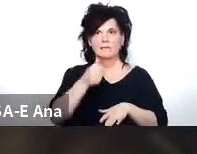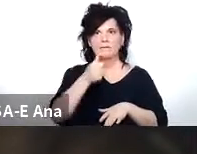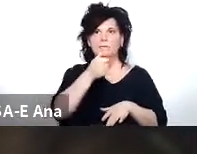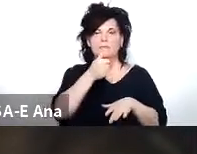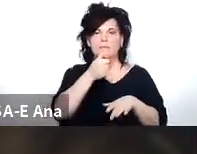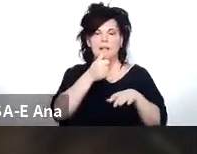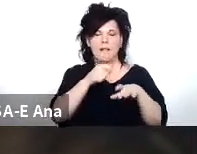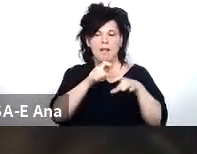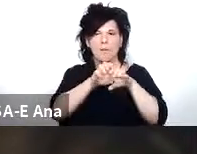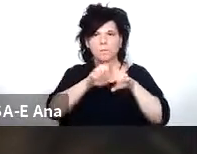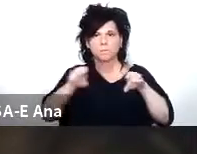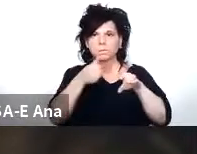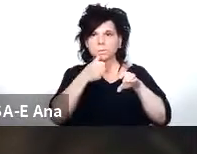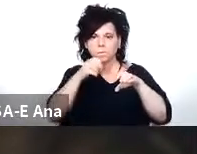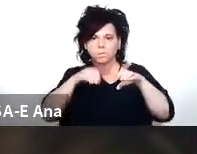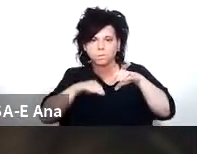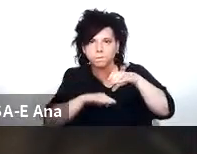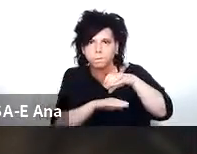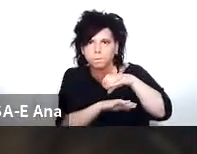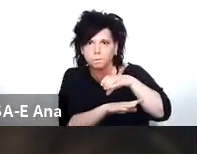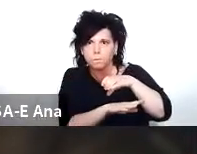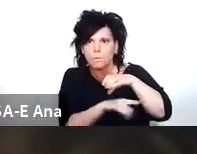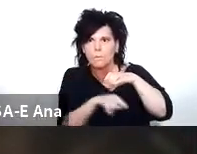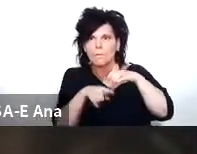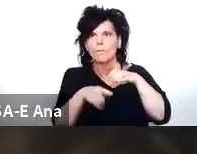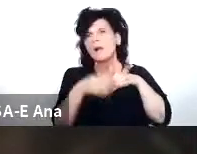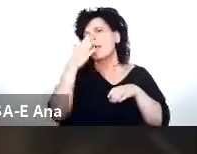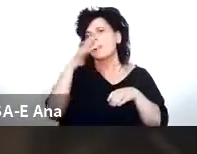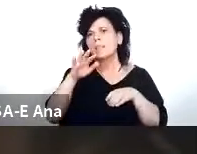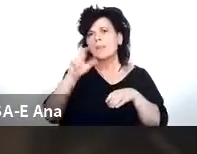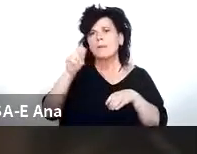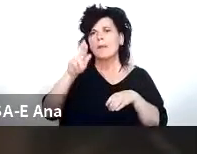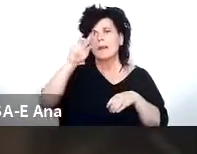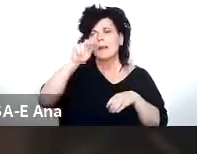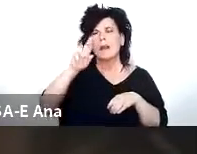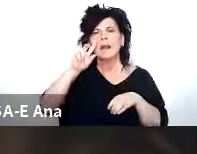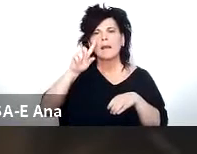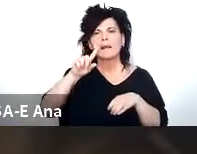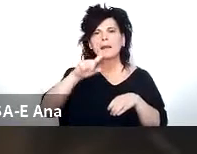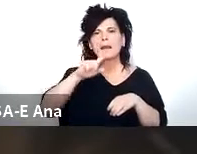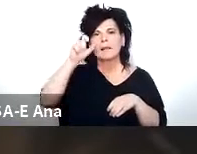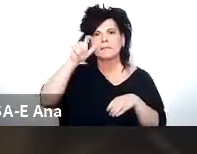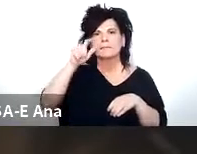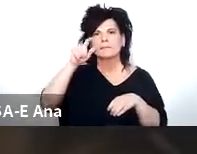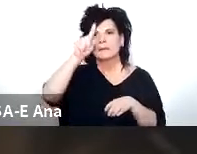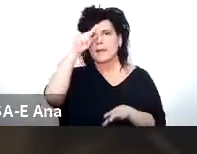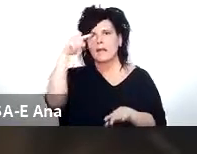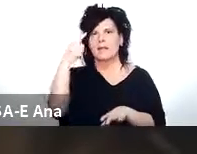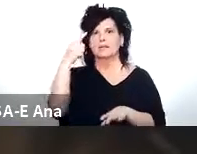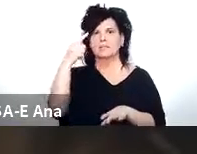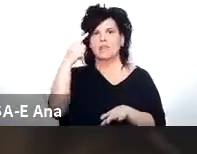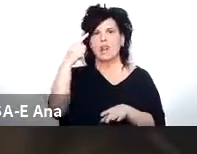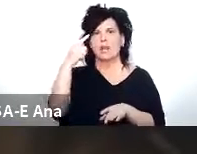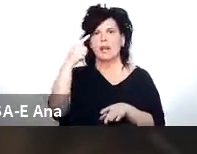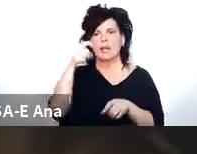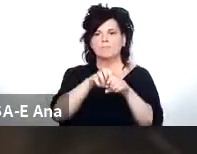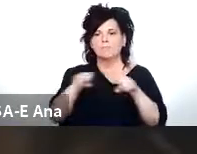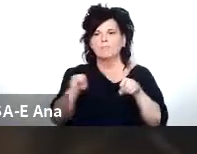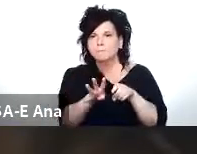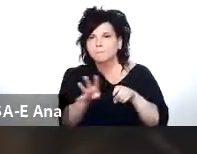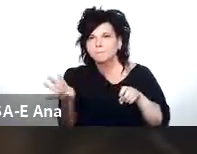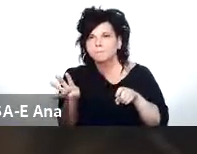capacidad de operar sobre los mismos luego están los carreras regionales o nacionales que con importantes backboards de fibra óptica